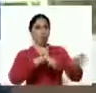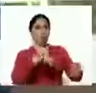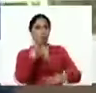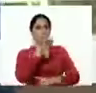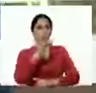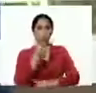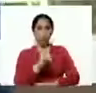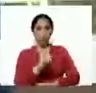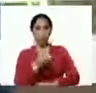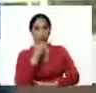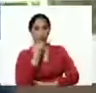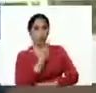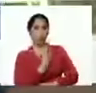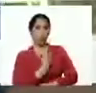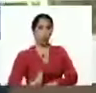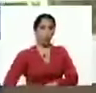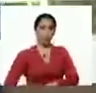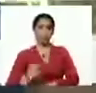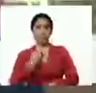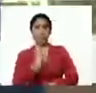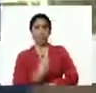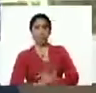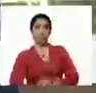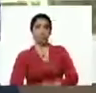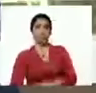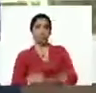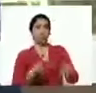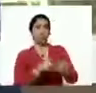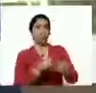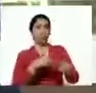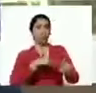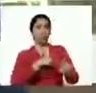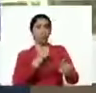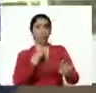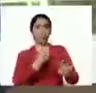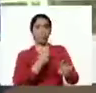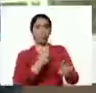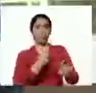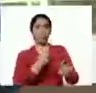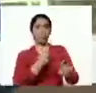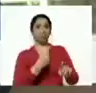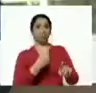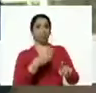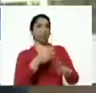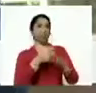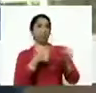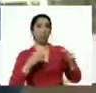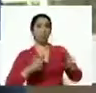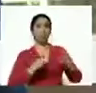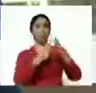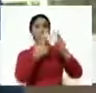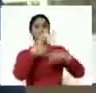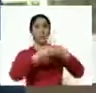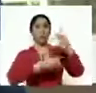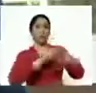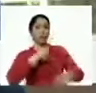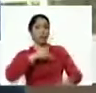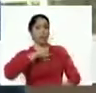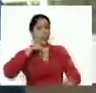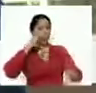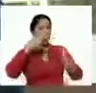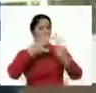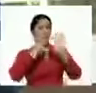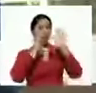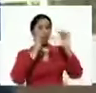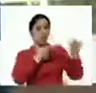tercer lugar, presidente, señalar que, tal como lo hemos venido diciendo en todos los encuentros con los productores, que nuestro foco de atención está centrado en